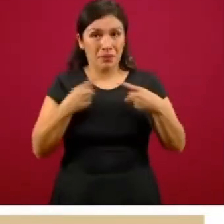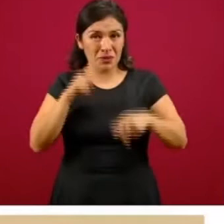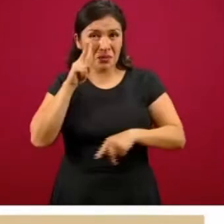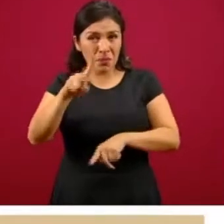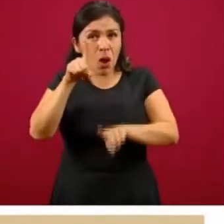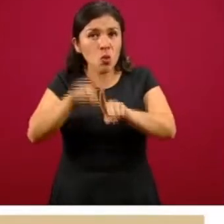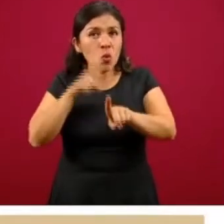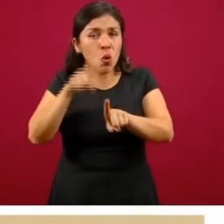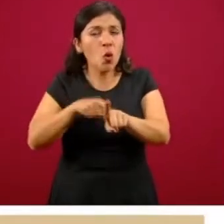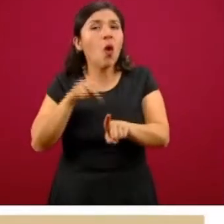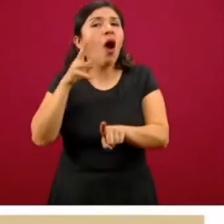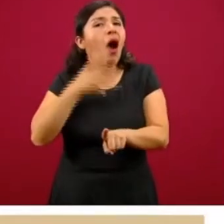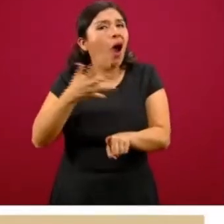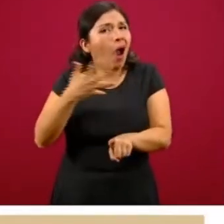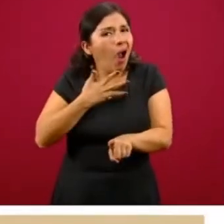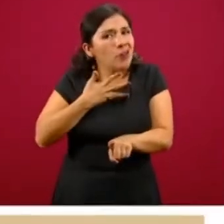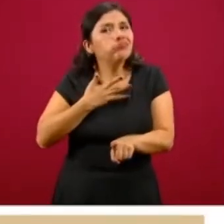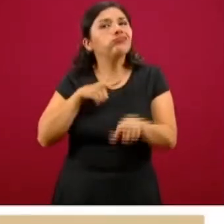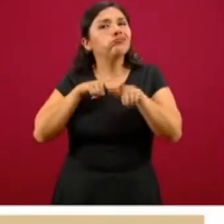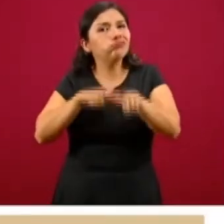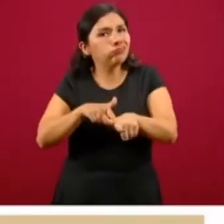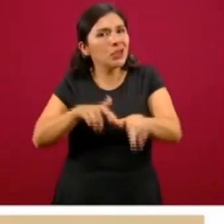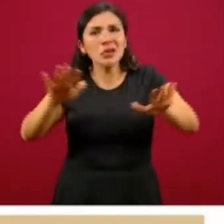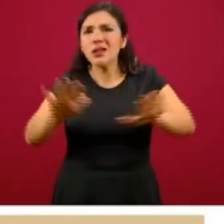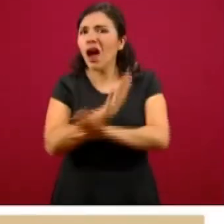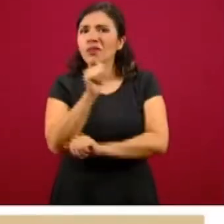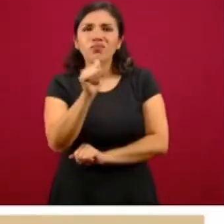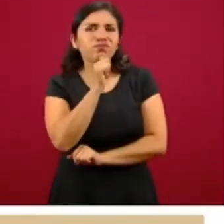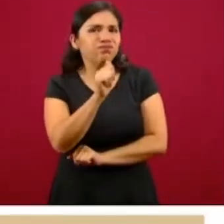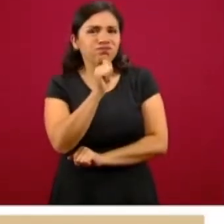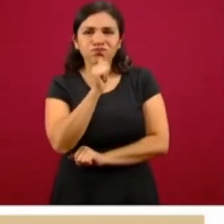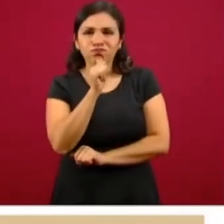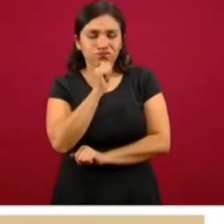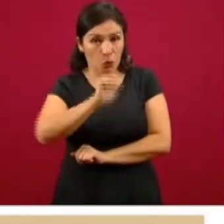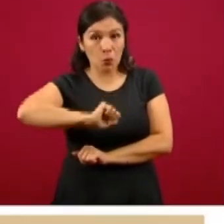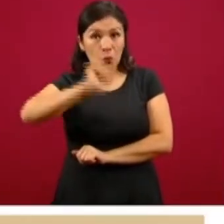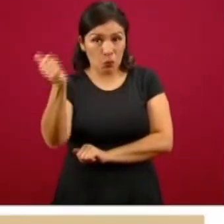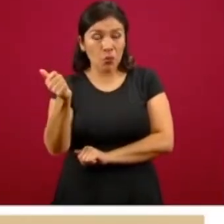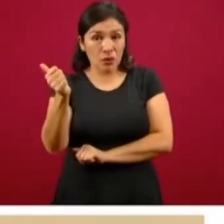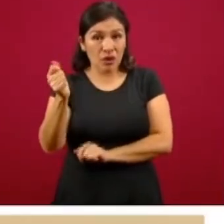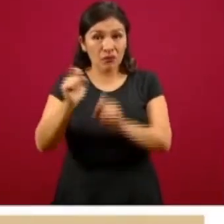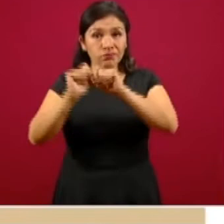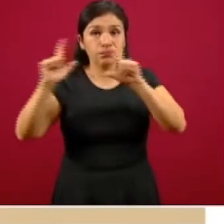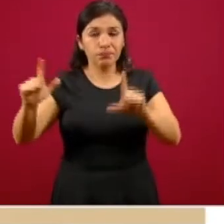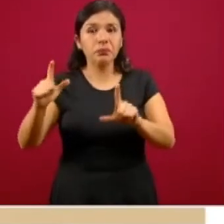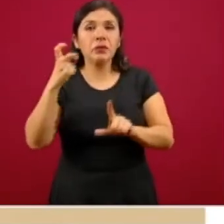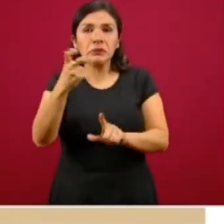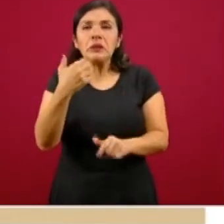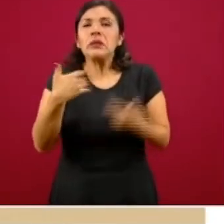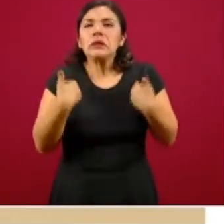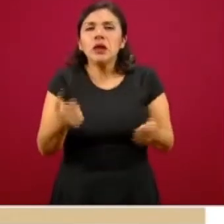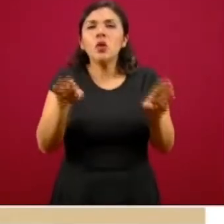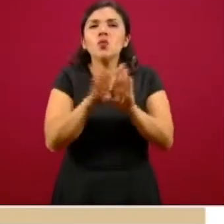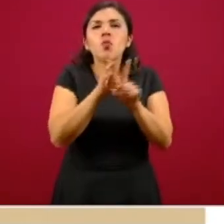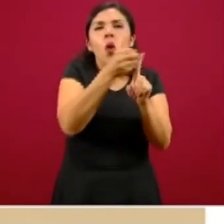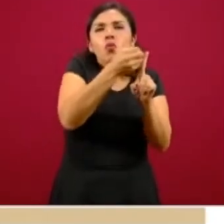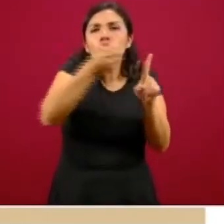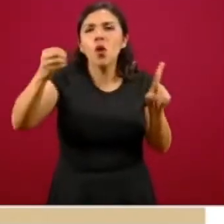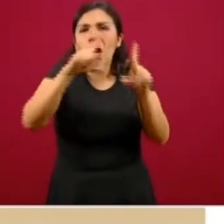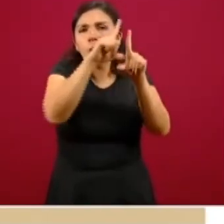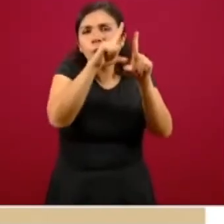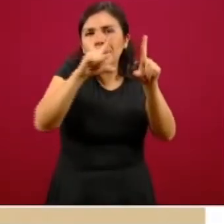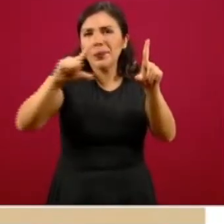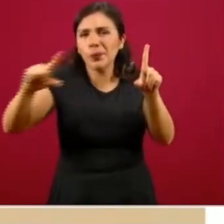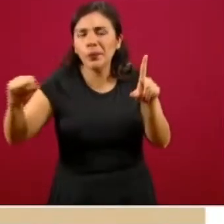colores no han tenido mayor cambio. Si vemos la siguiente diapositiva, vamos a ver precisamente el orden descendente y